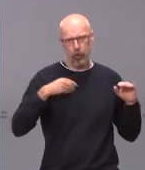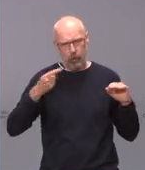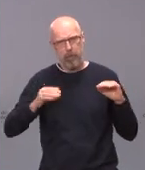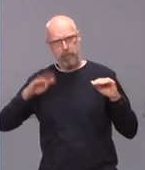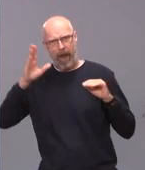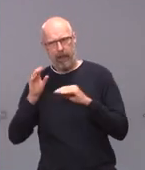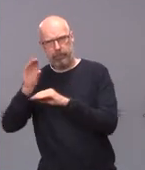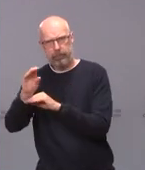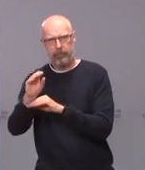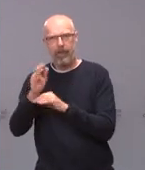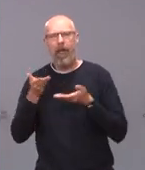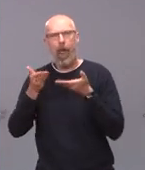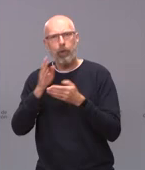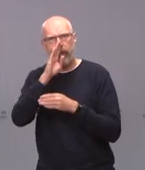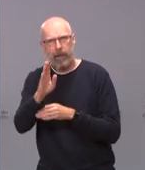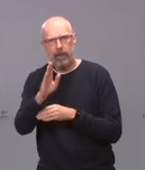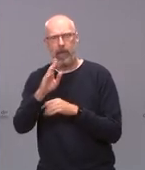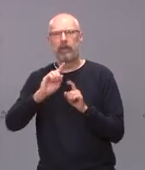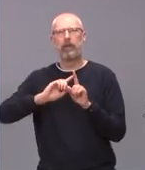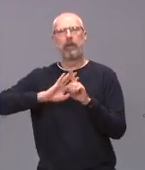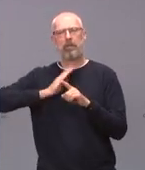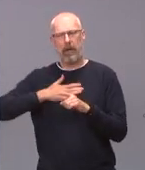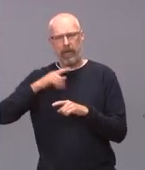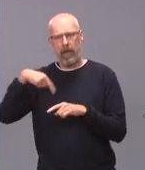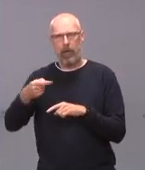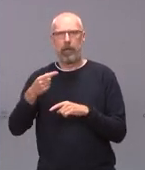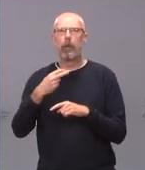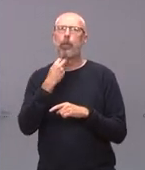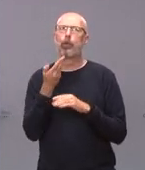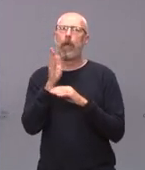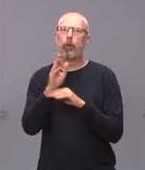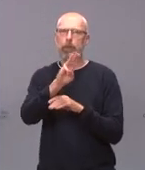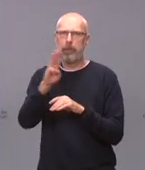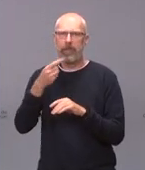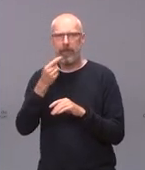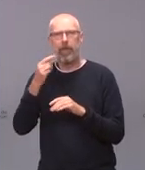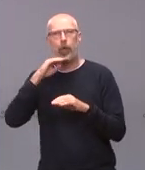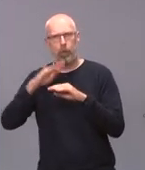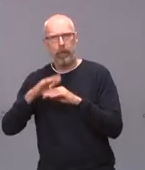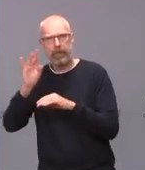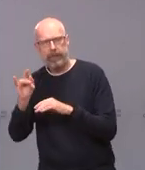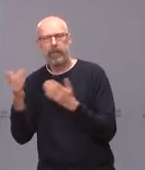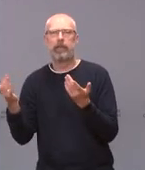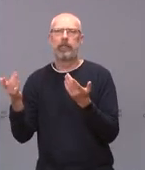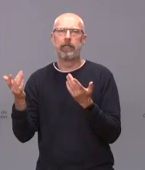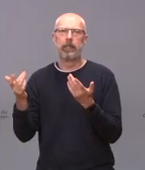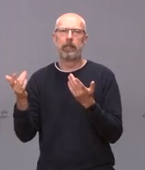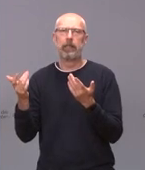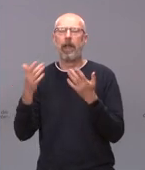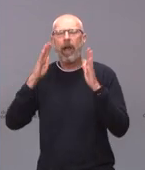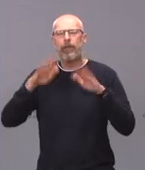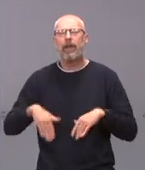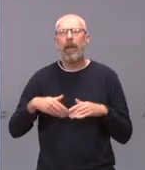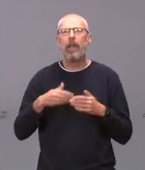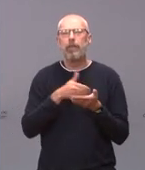siguiente el viceportavoz del PP dijo que se iba a cumplir. a ver si podemos concretar un poco cuántos millones